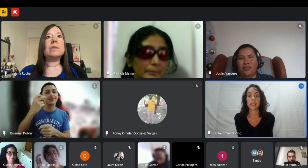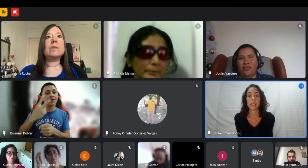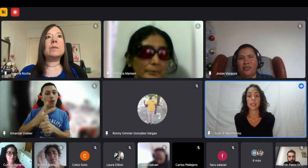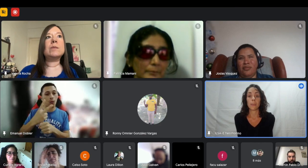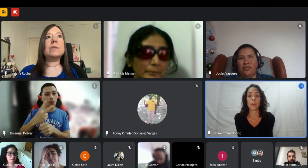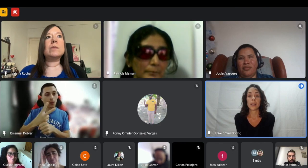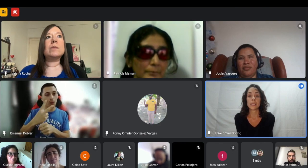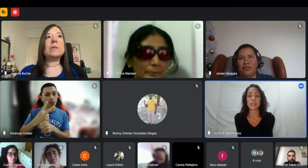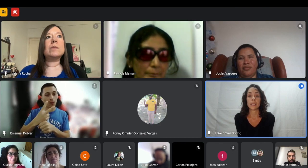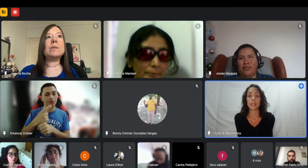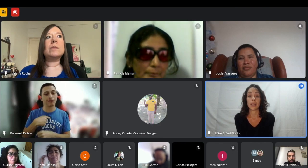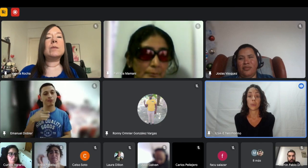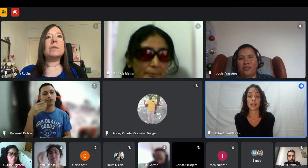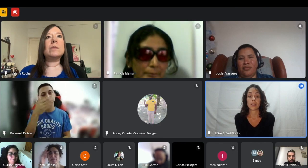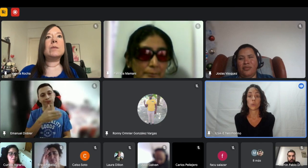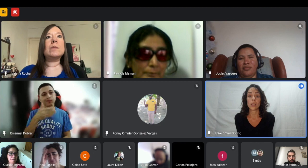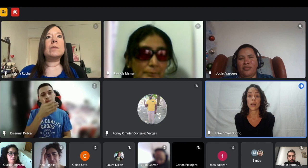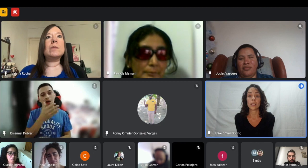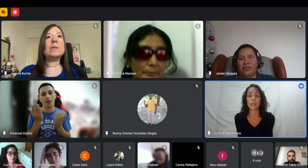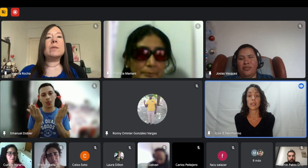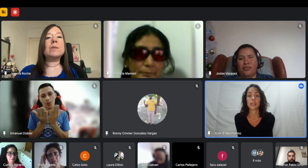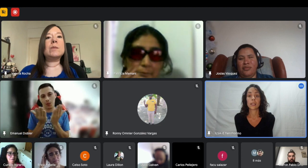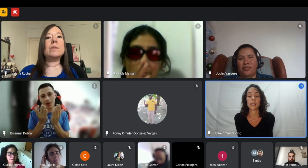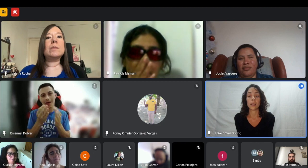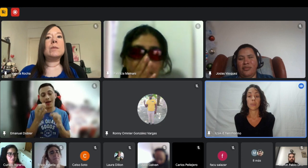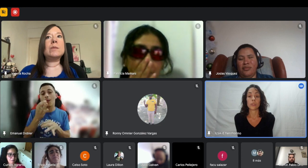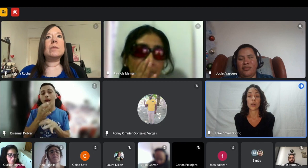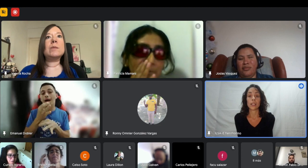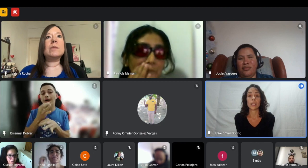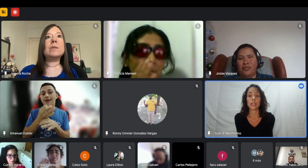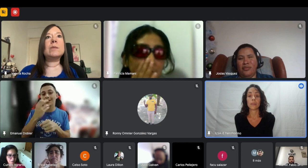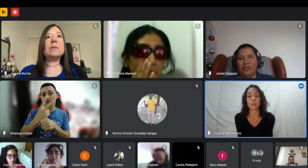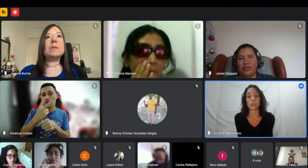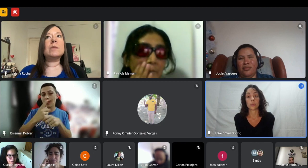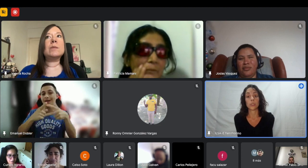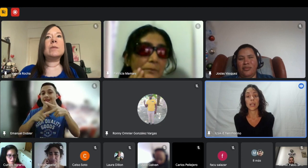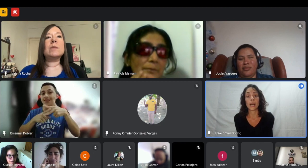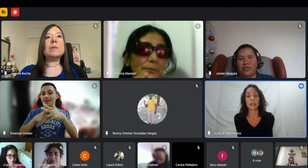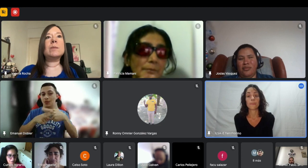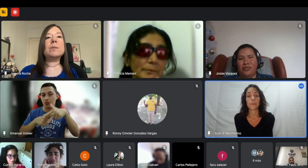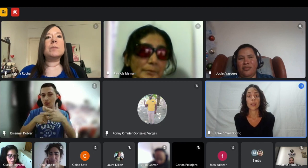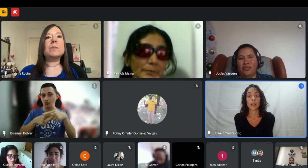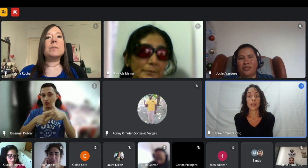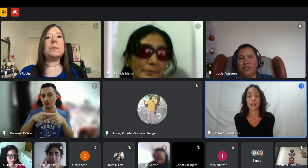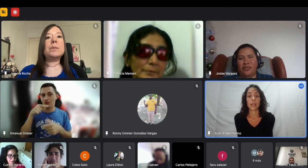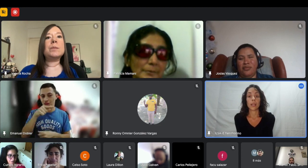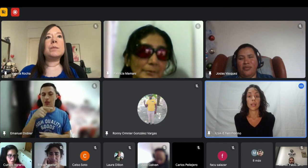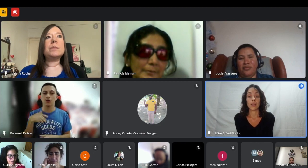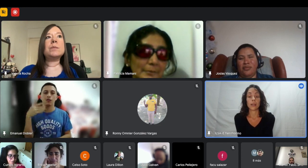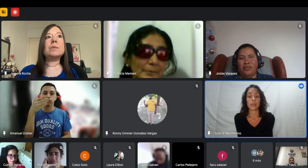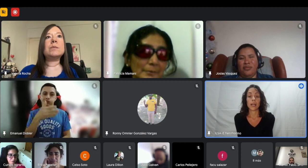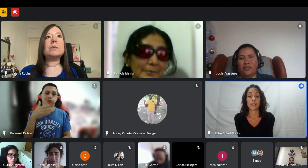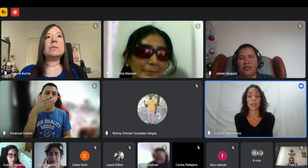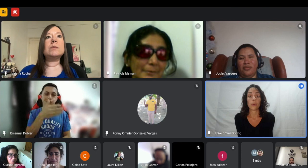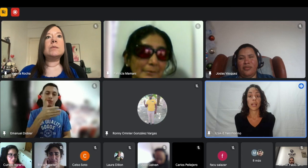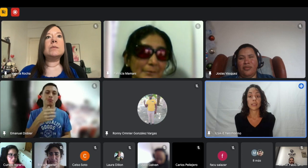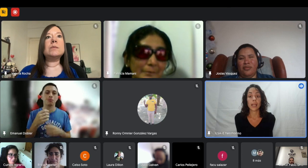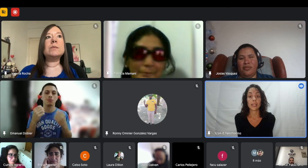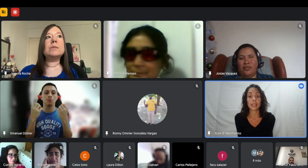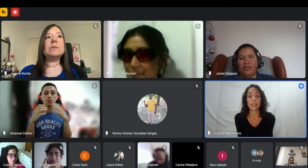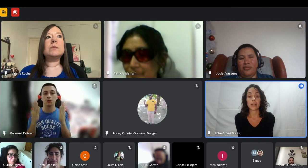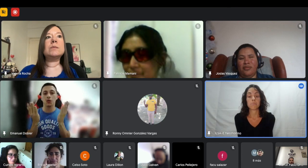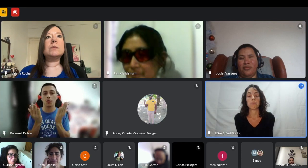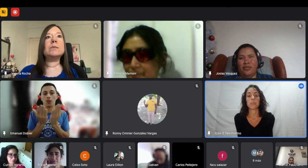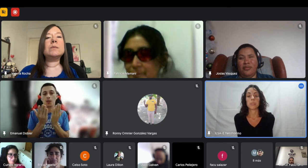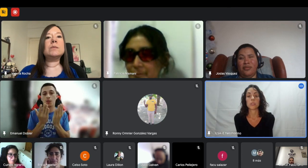más después en la escuela secundaria empezó a ir empezó a estudiar en la escuela en una escuela